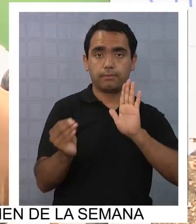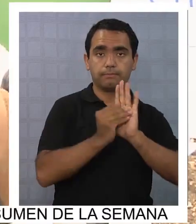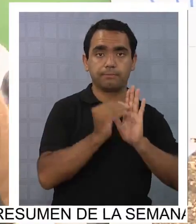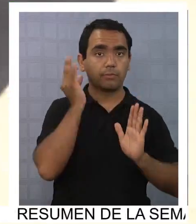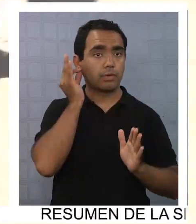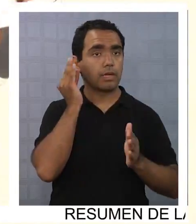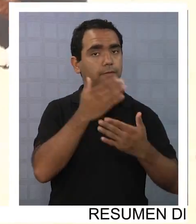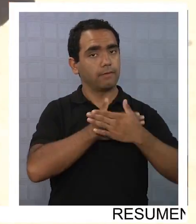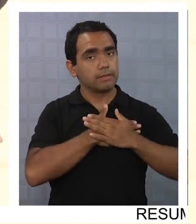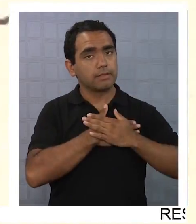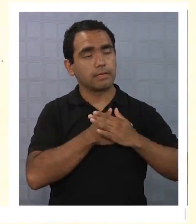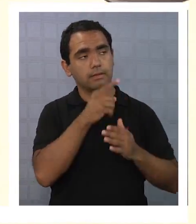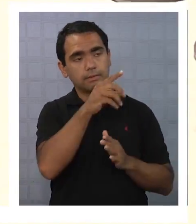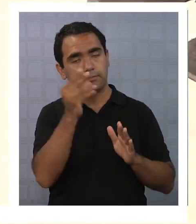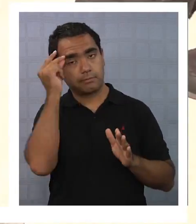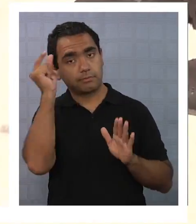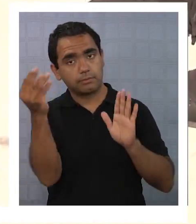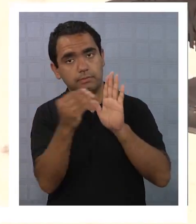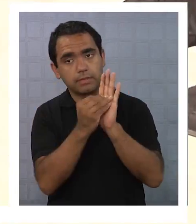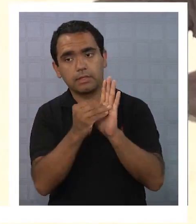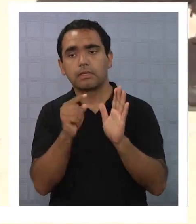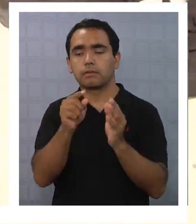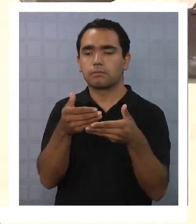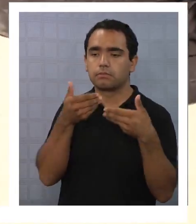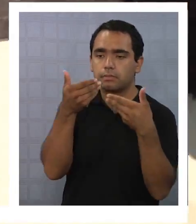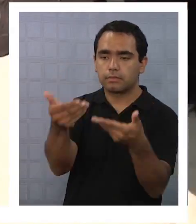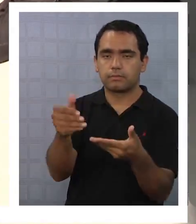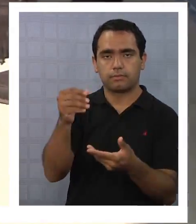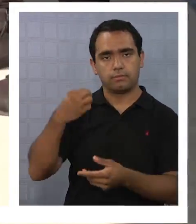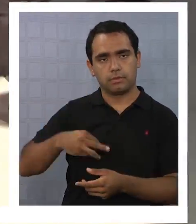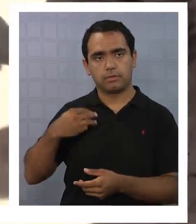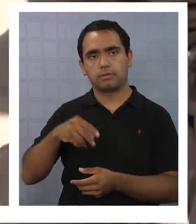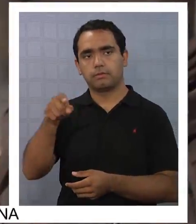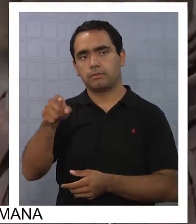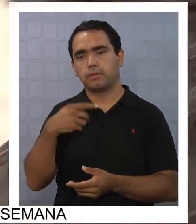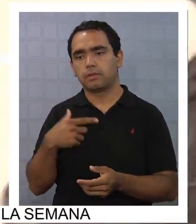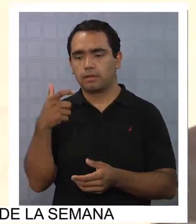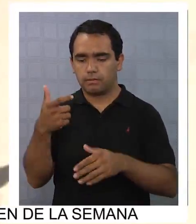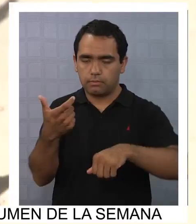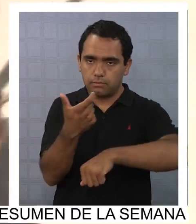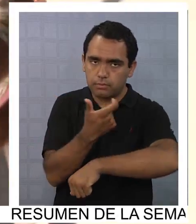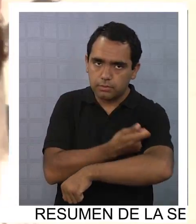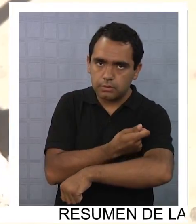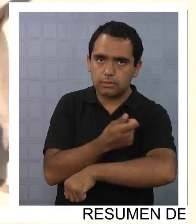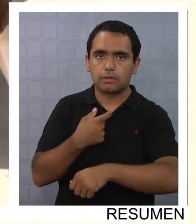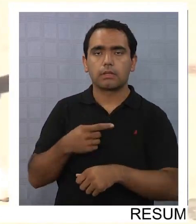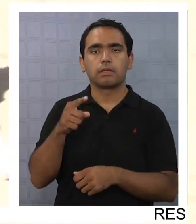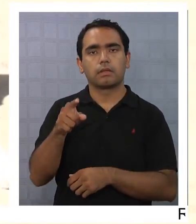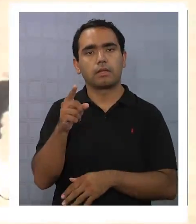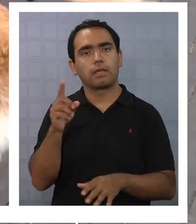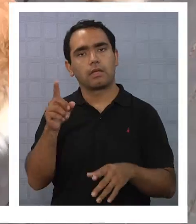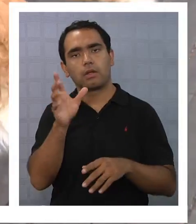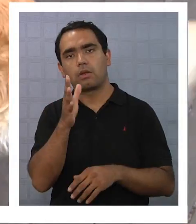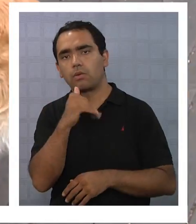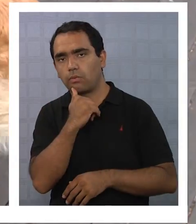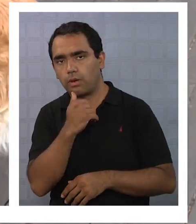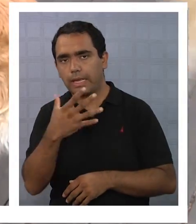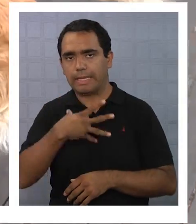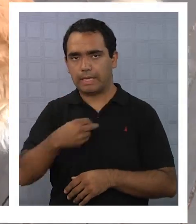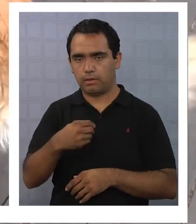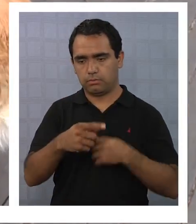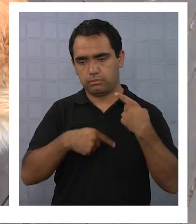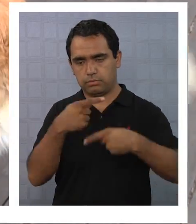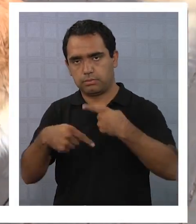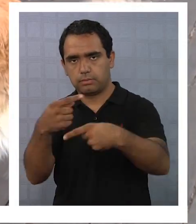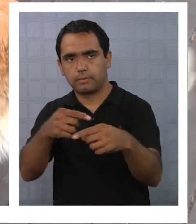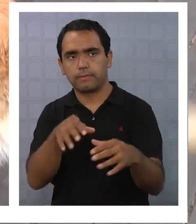parte de un programa nacional donde lo que buscamos es esterilizar a la gran cantidad de mascotas que nosotros tenemos en nuestro país. Y lo que estamos haciendo es